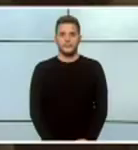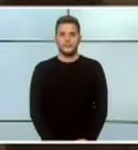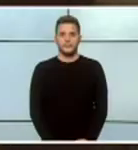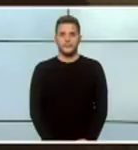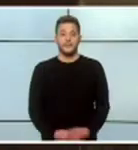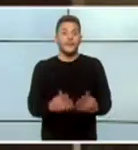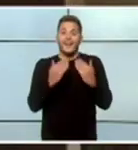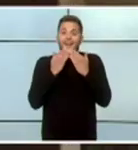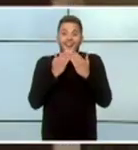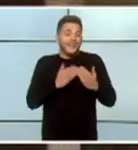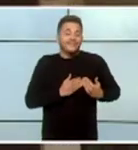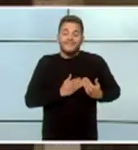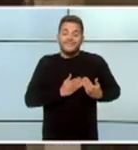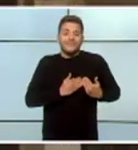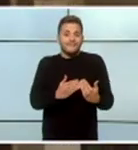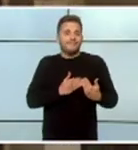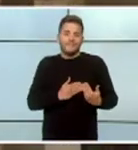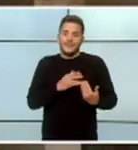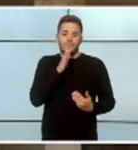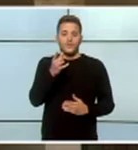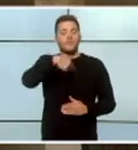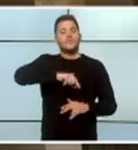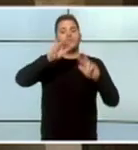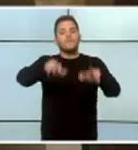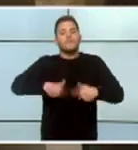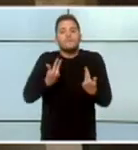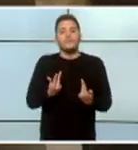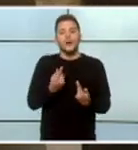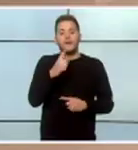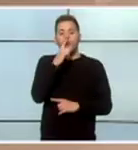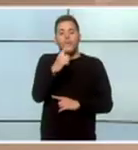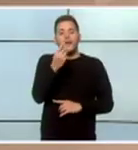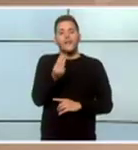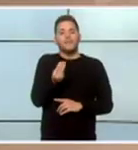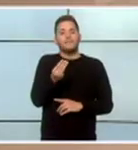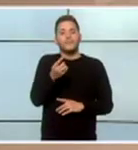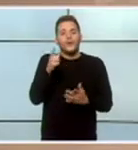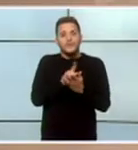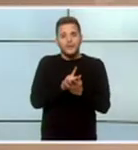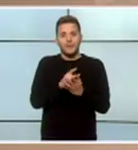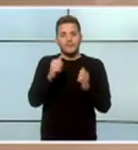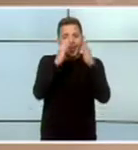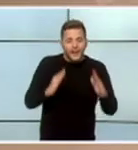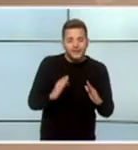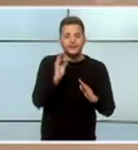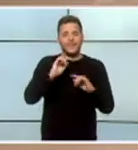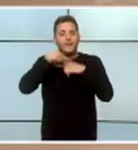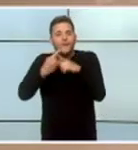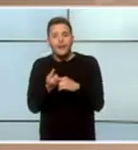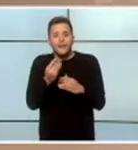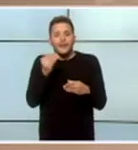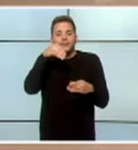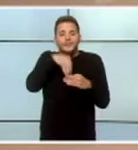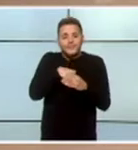Gracias de todo corazón por permitirme un año más... ...entrar en vuestro hogar, en vuestra familia... ...en vuestro